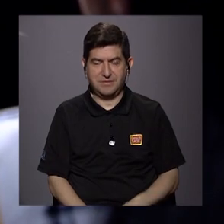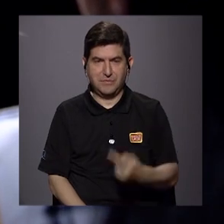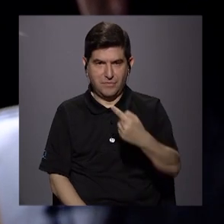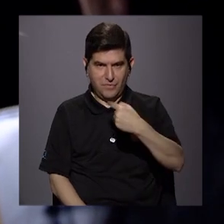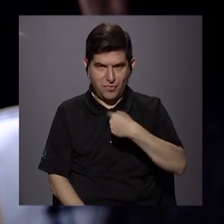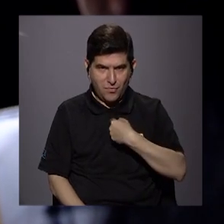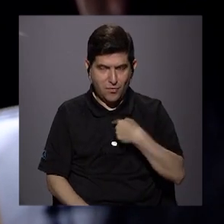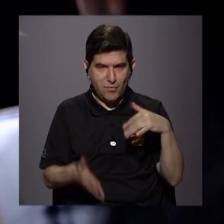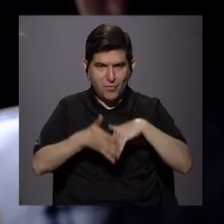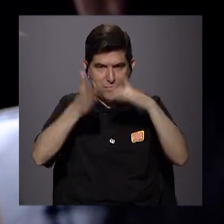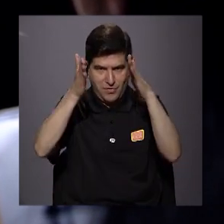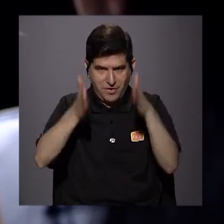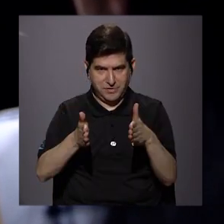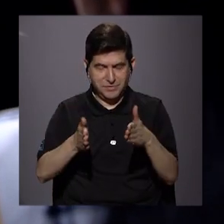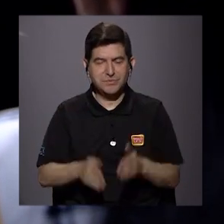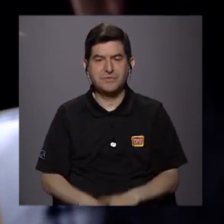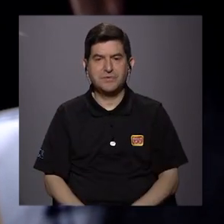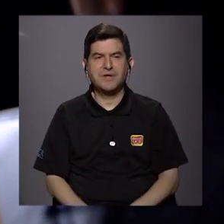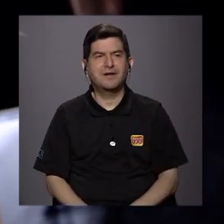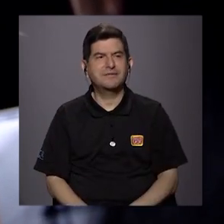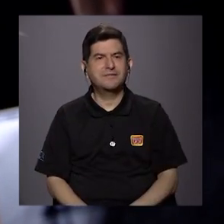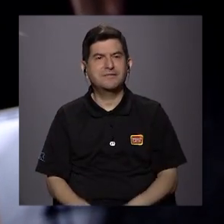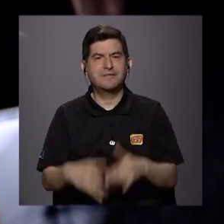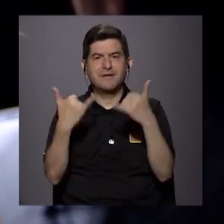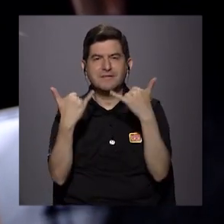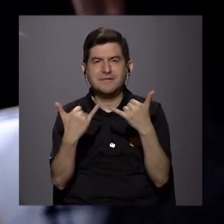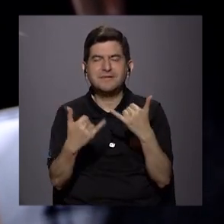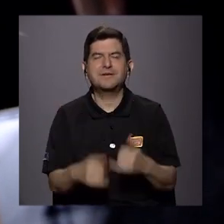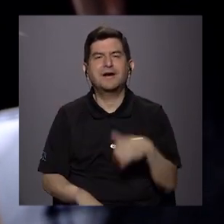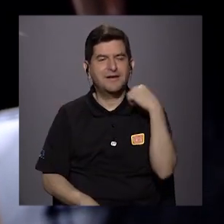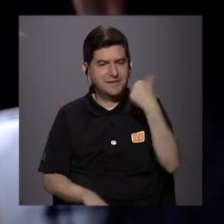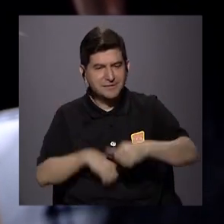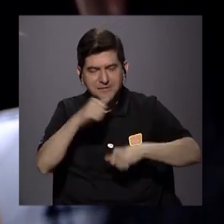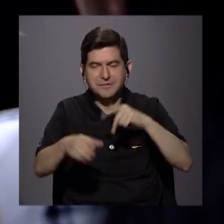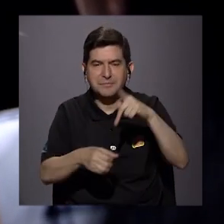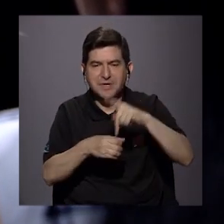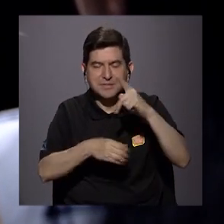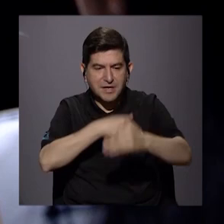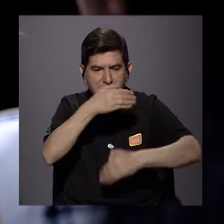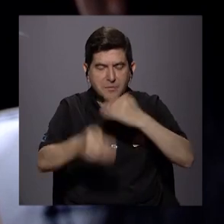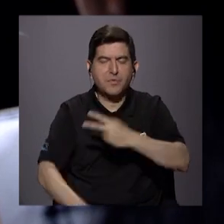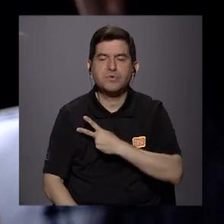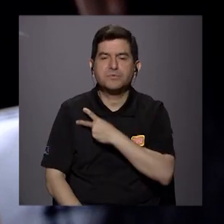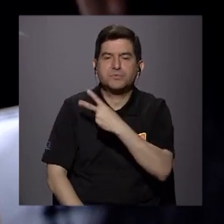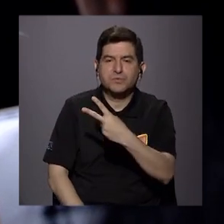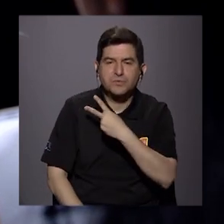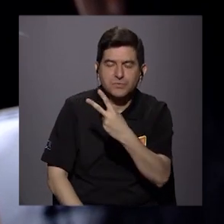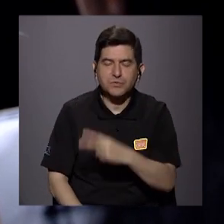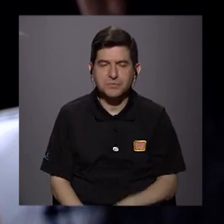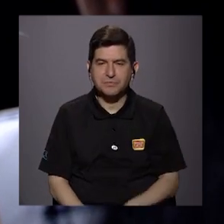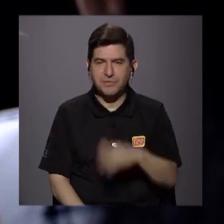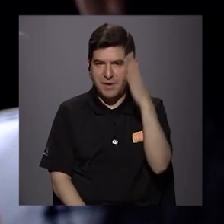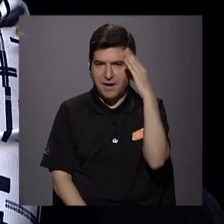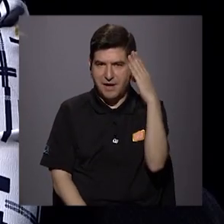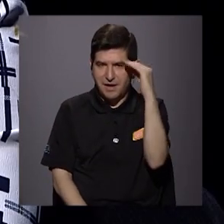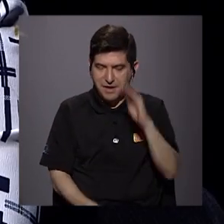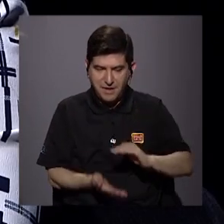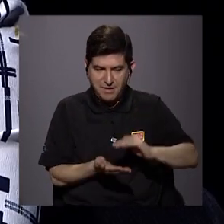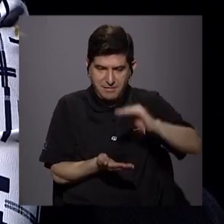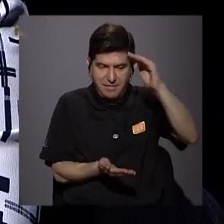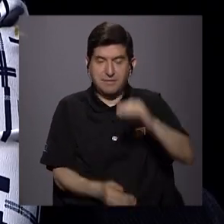estudiante se haga un esfuerzo para participar en procesos de voluntariado que le permitan acumular experiencia.